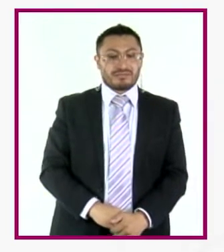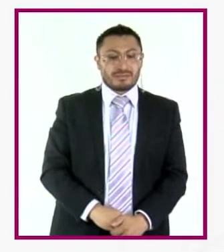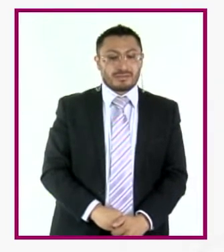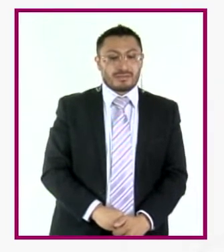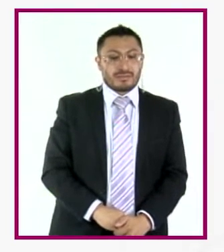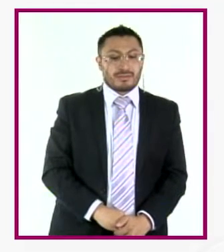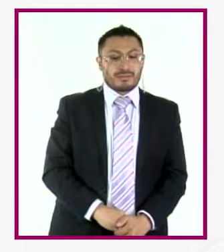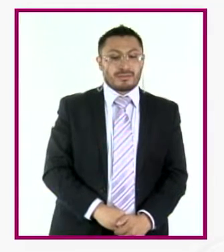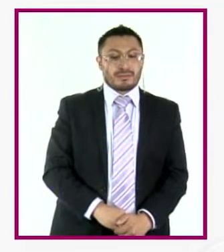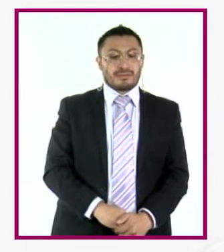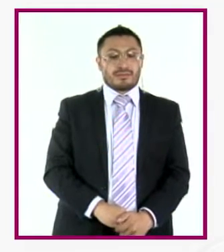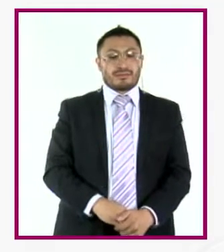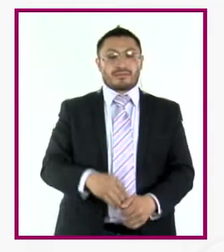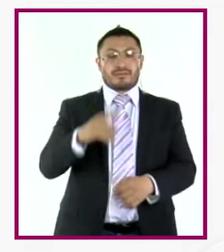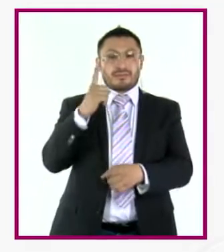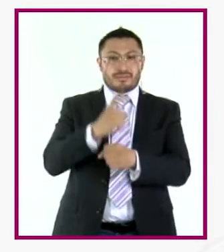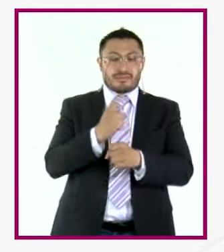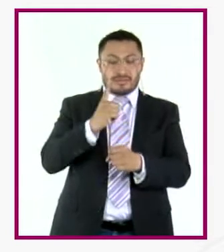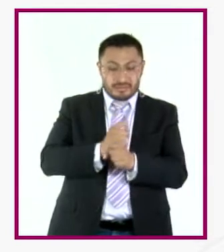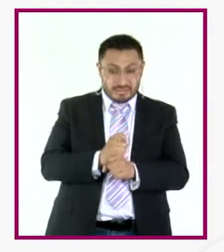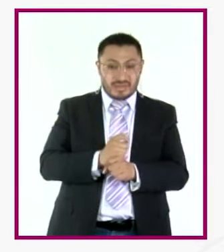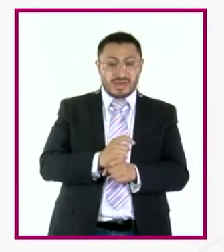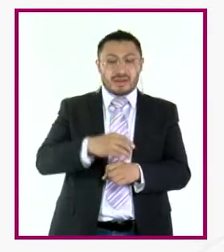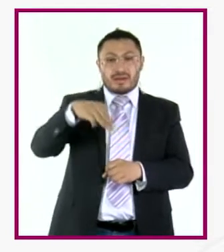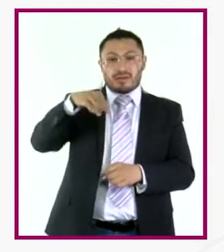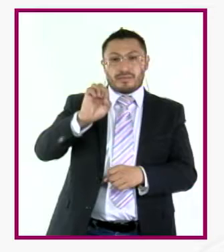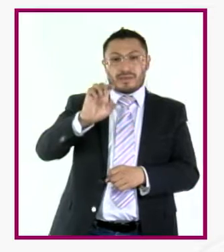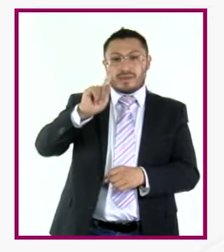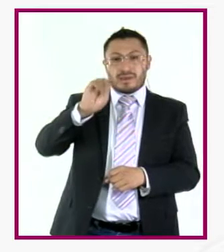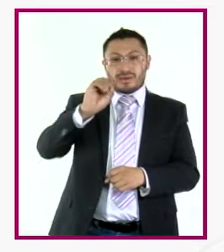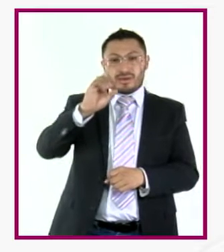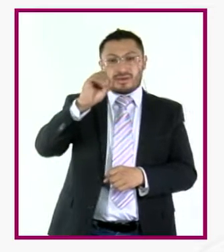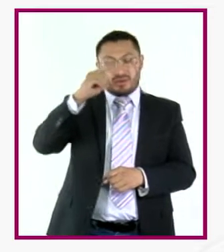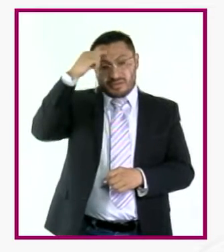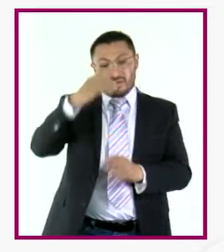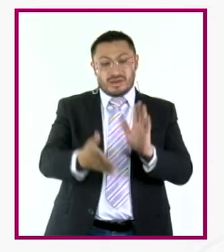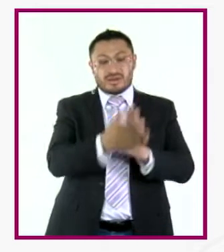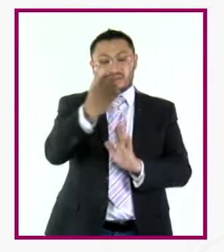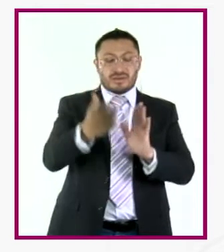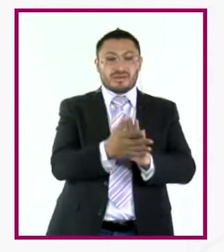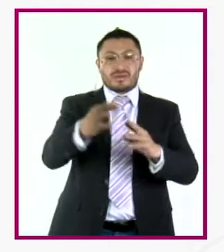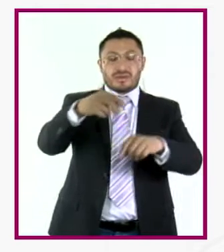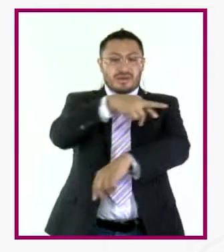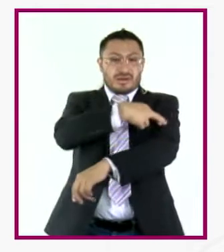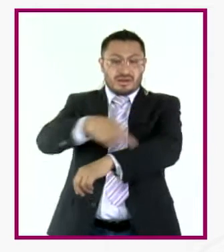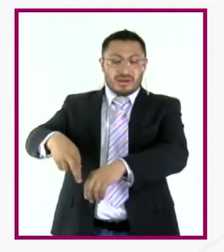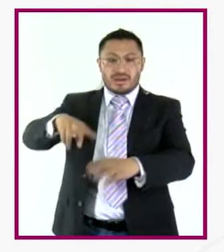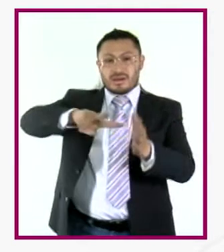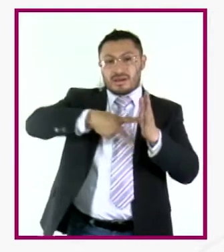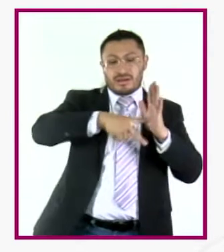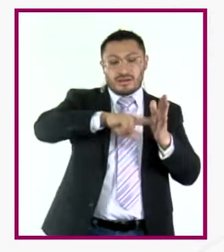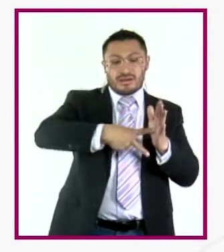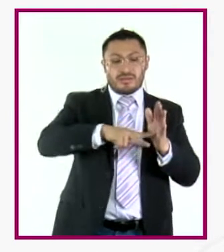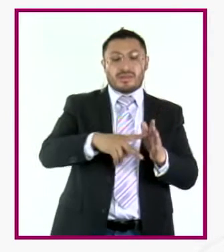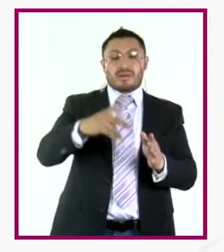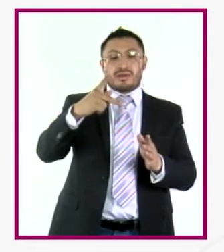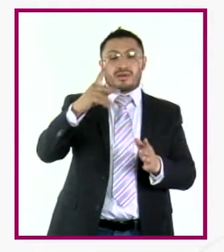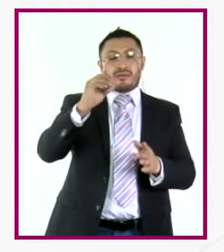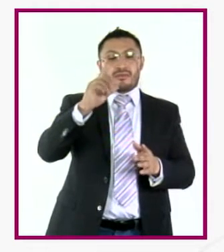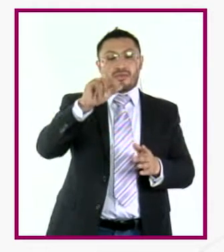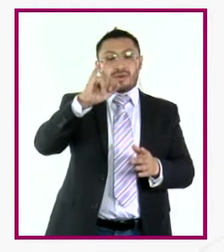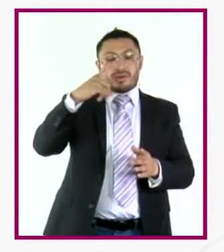El primer gran hito de su carrera fue el método para construir, con regla y compás, un polígono regular de 17 lados.